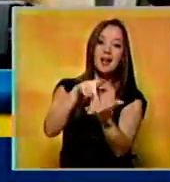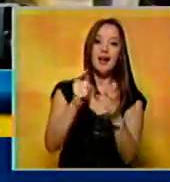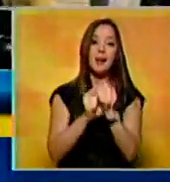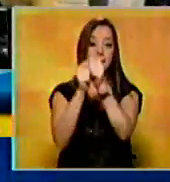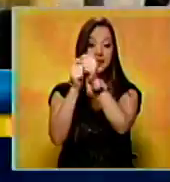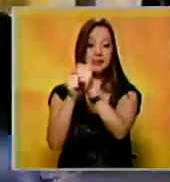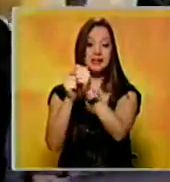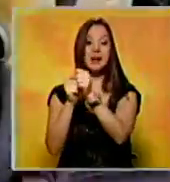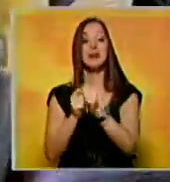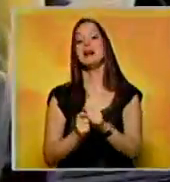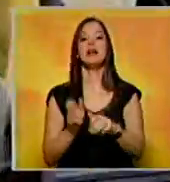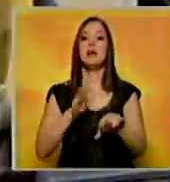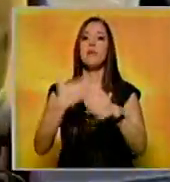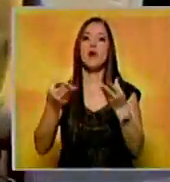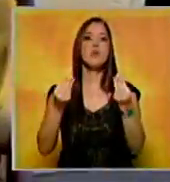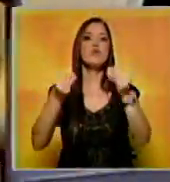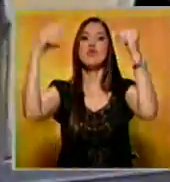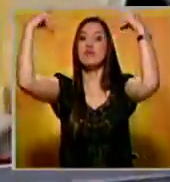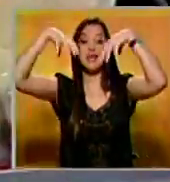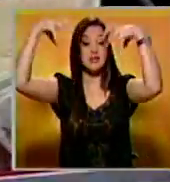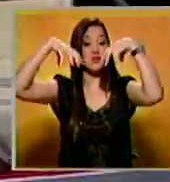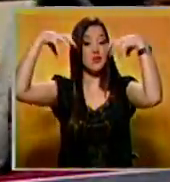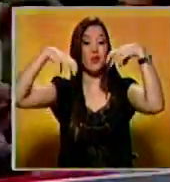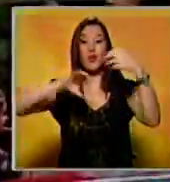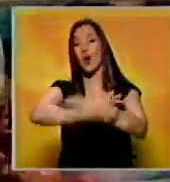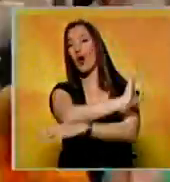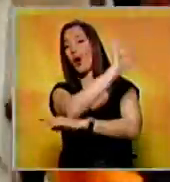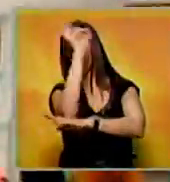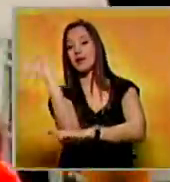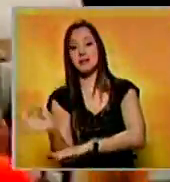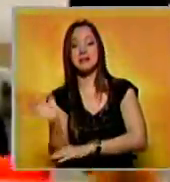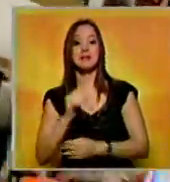todo después de la incesante lluvia que cayó durante todo el día.